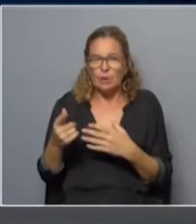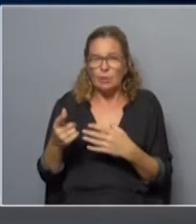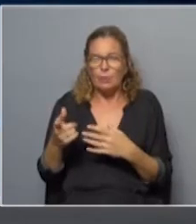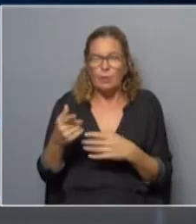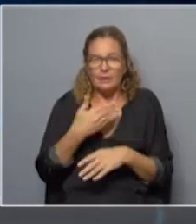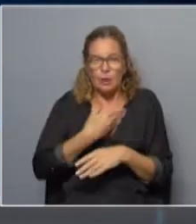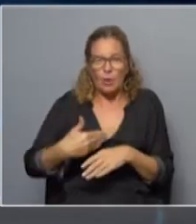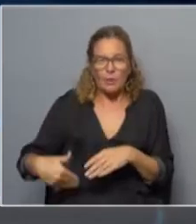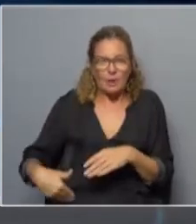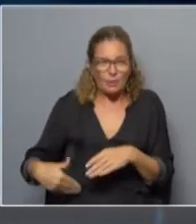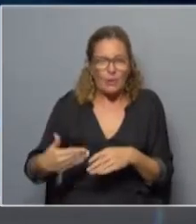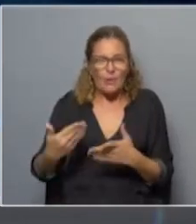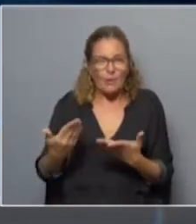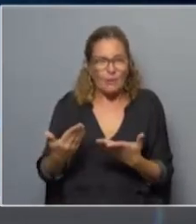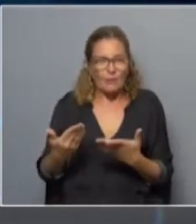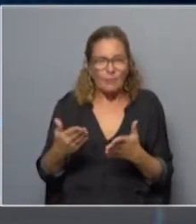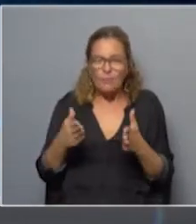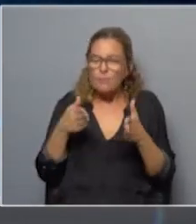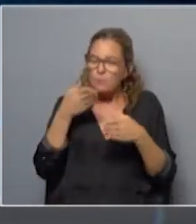no, este gobierno instaló.